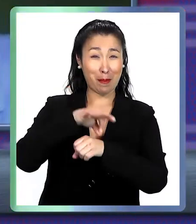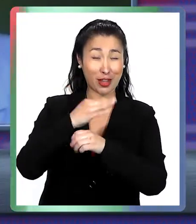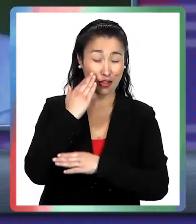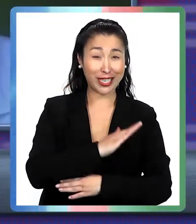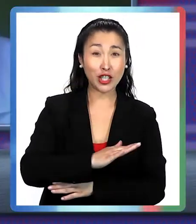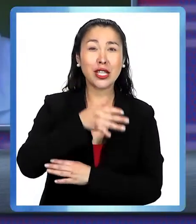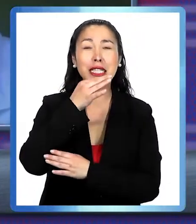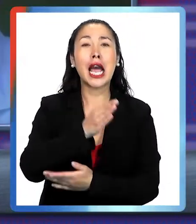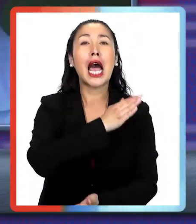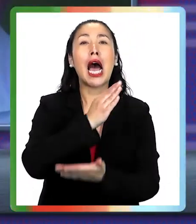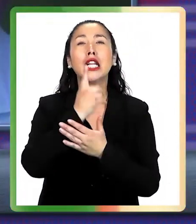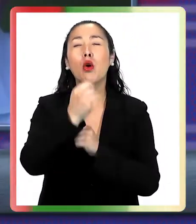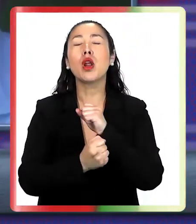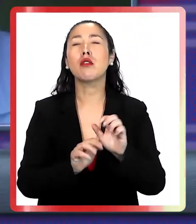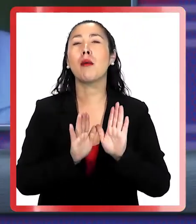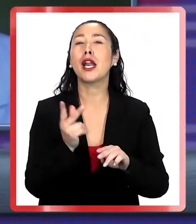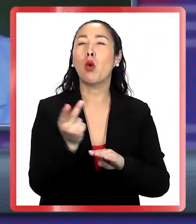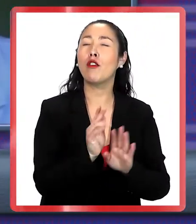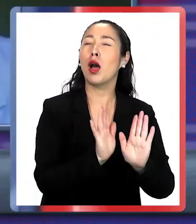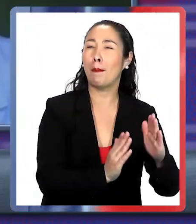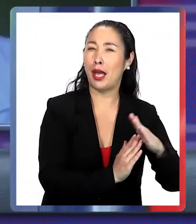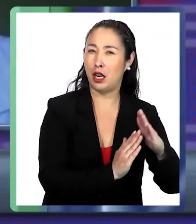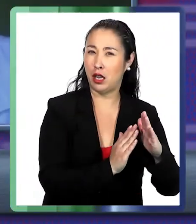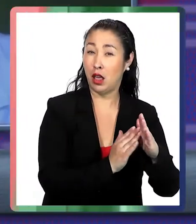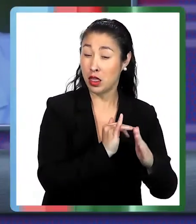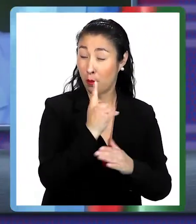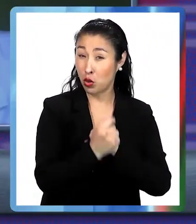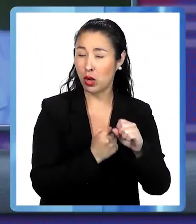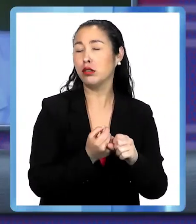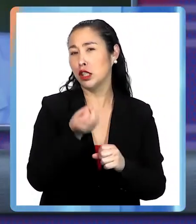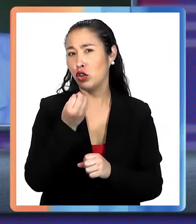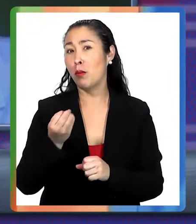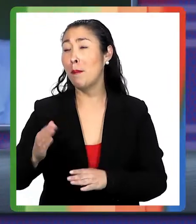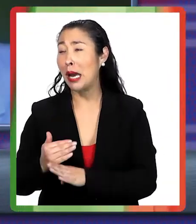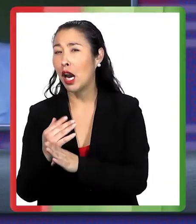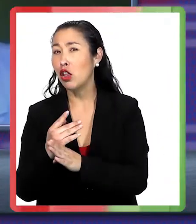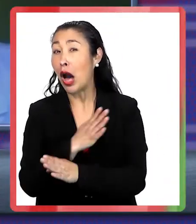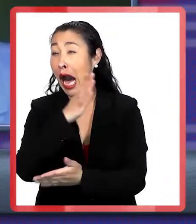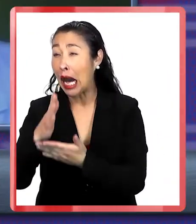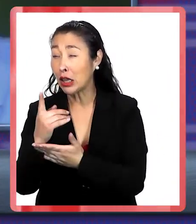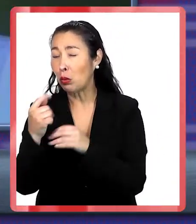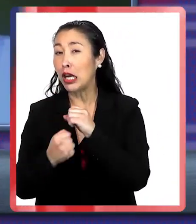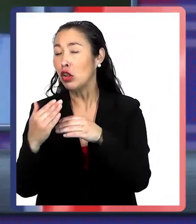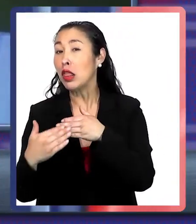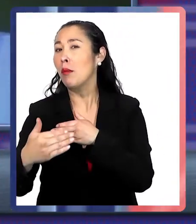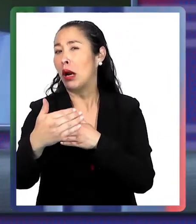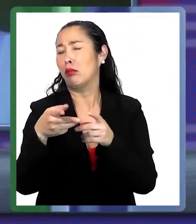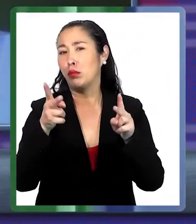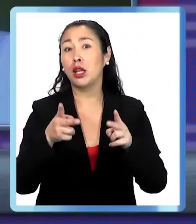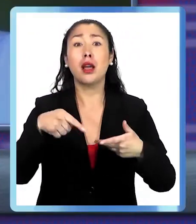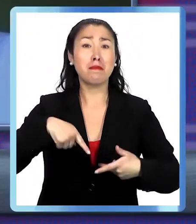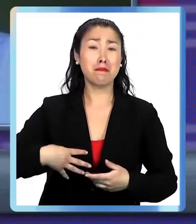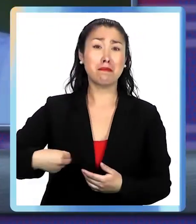decía, espérese hasta el año con el huevo, espérese hasta el año con el pescado. Nada que ver, po. Mi hija, que está haciendo un